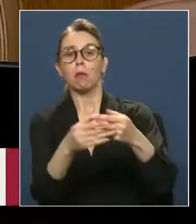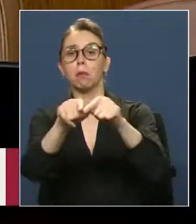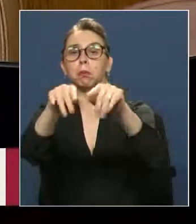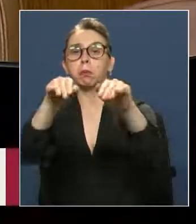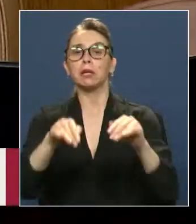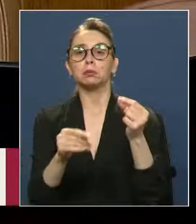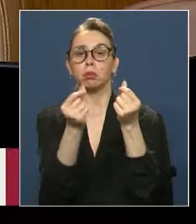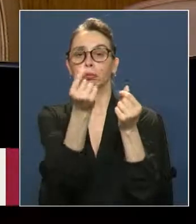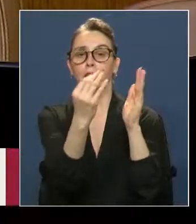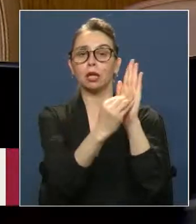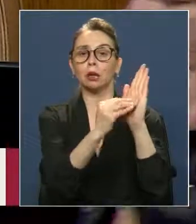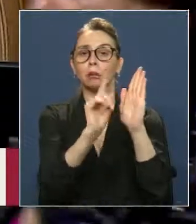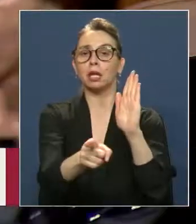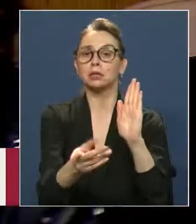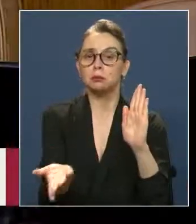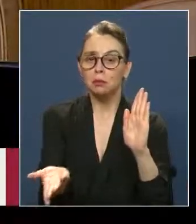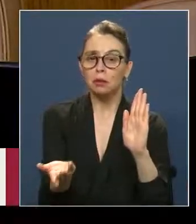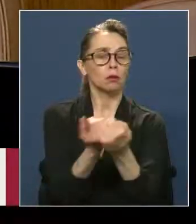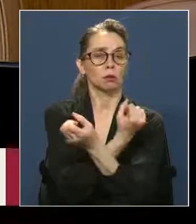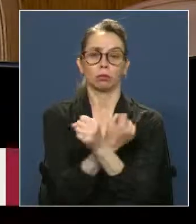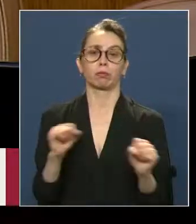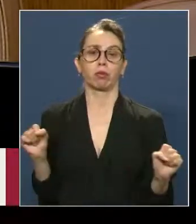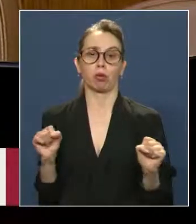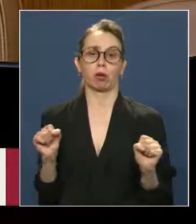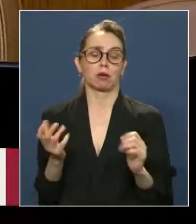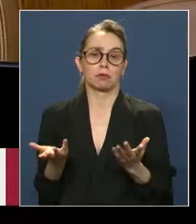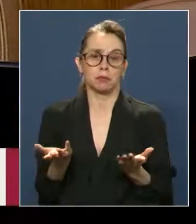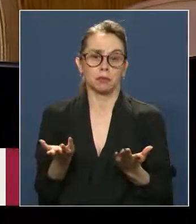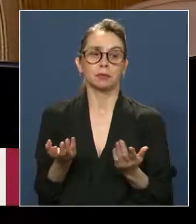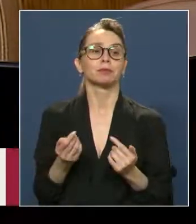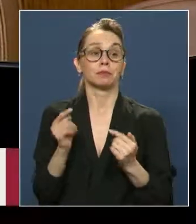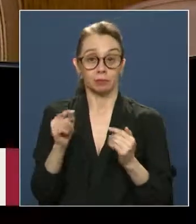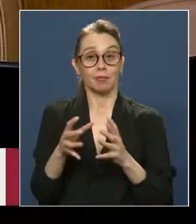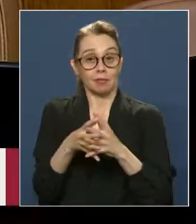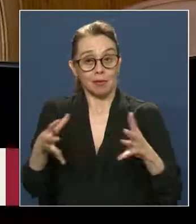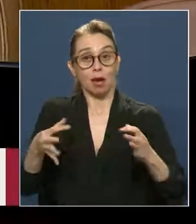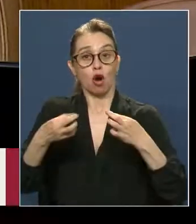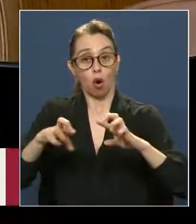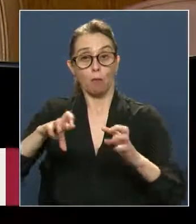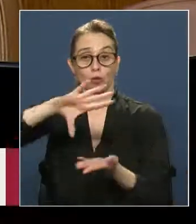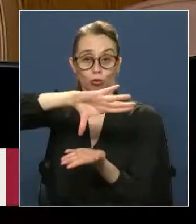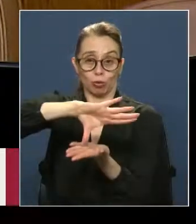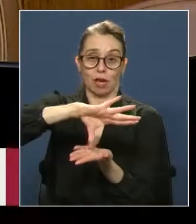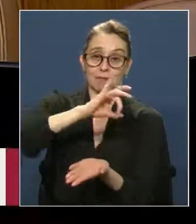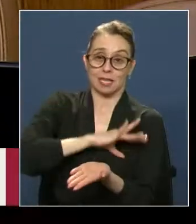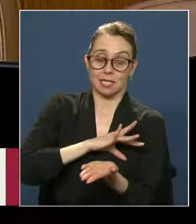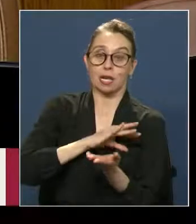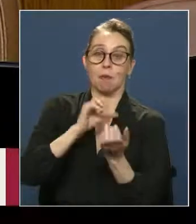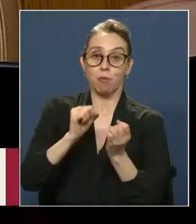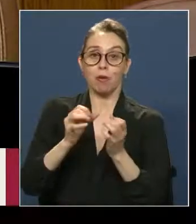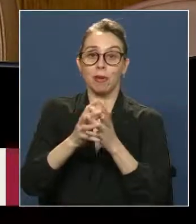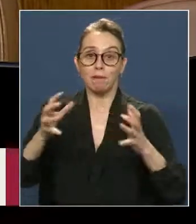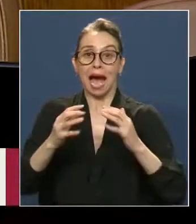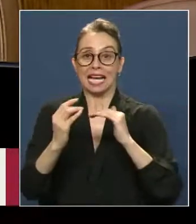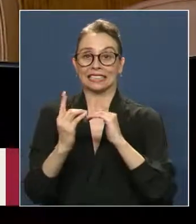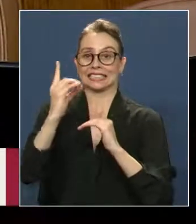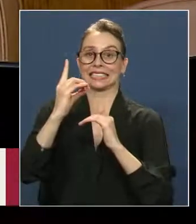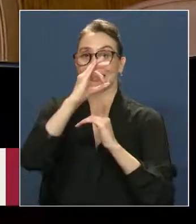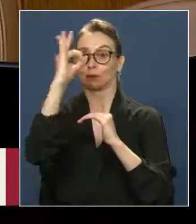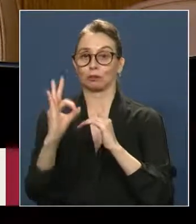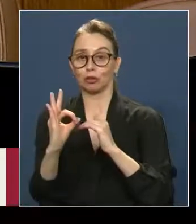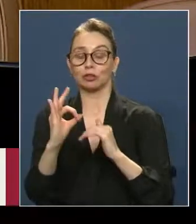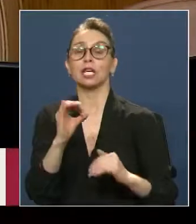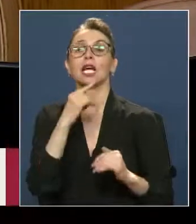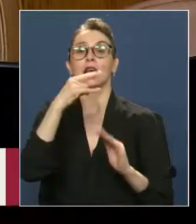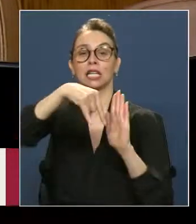pasado. Y eso, dando esta estrategia, no puede ser. Tenemos acá una gran oportunidad como país para crecer. Ya se ha hablado de mi región,